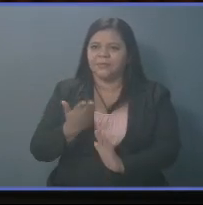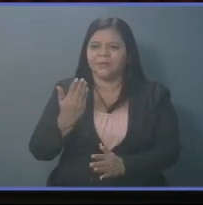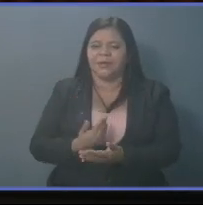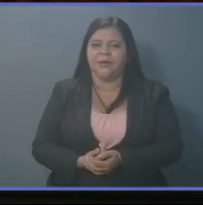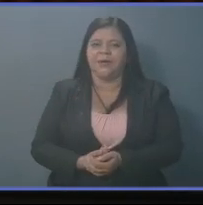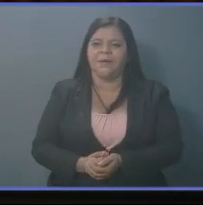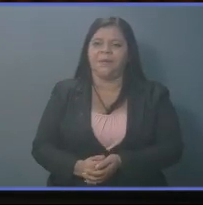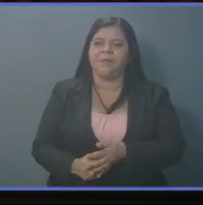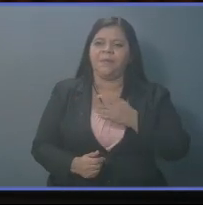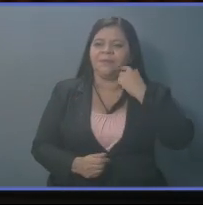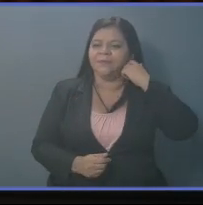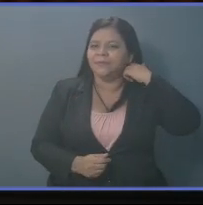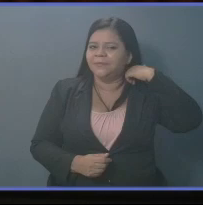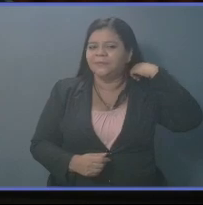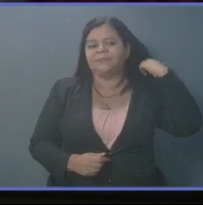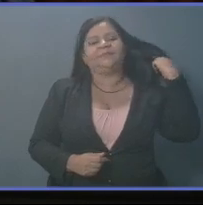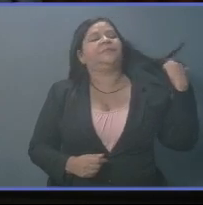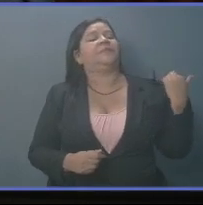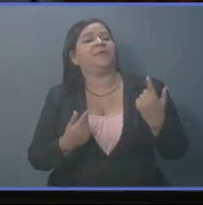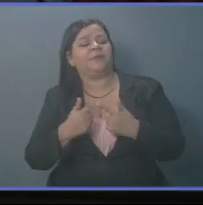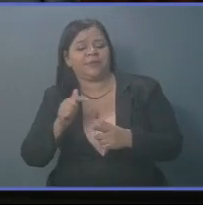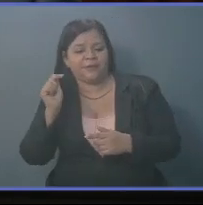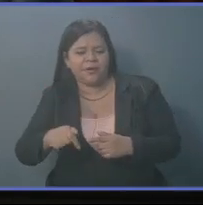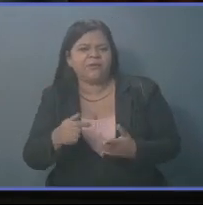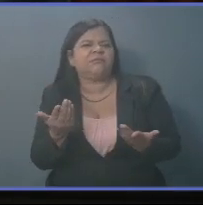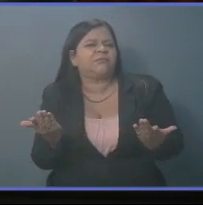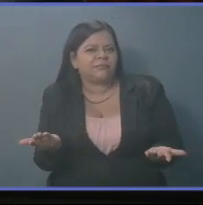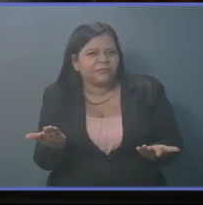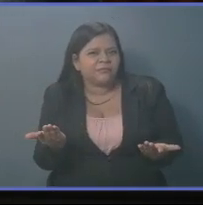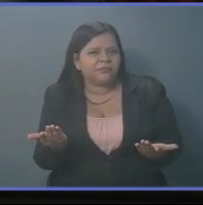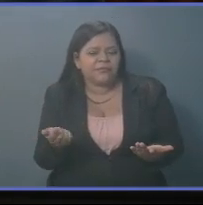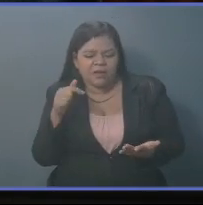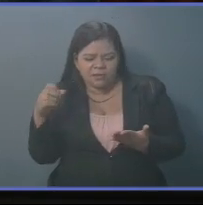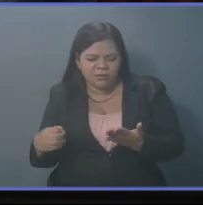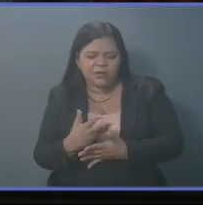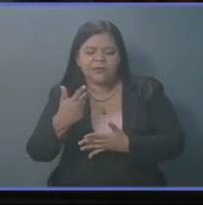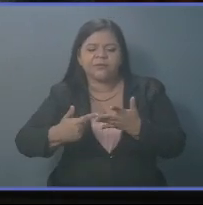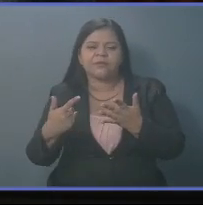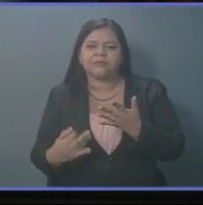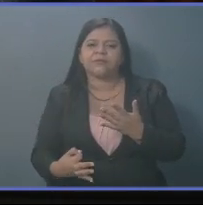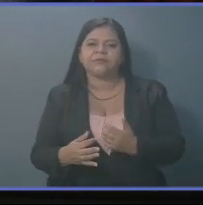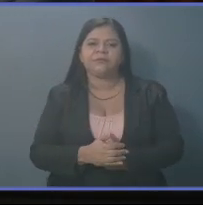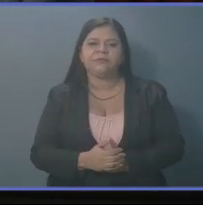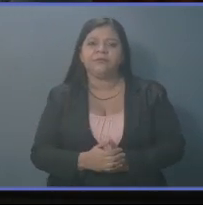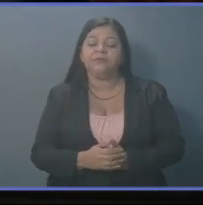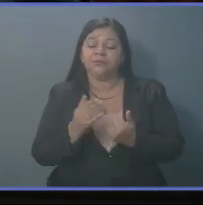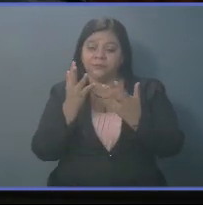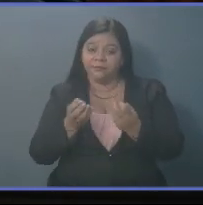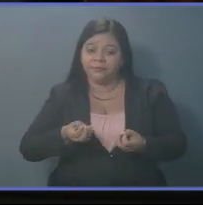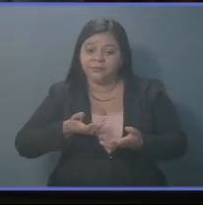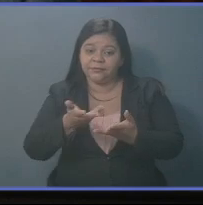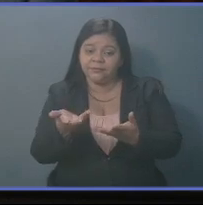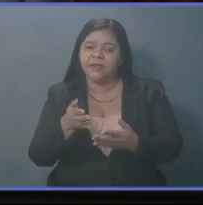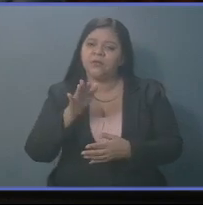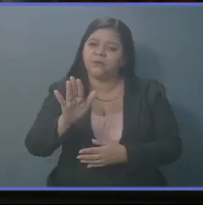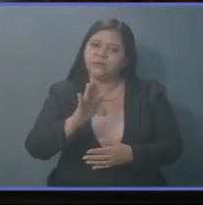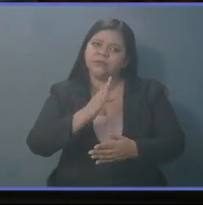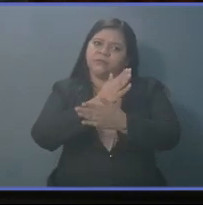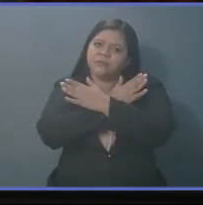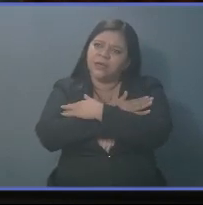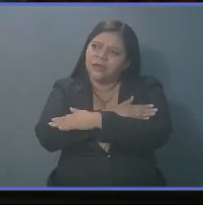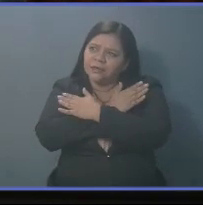bancos. ¿De qué se trata esta nueva ley? De darle tranquilidad a usted que me ve.